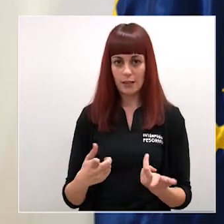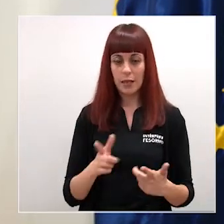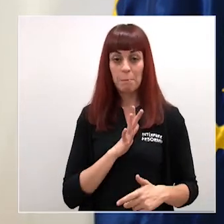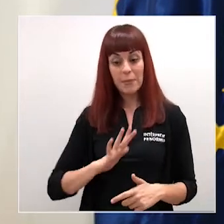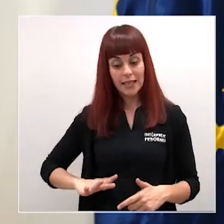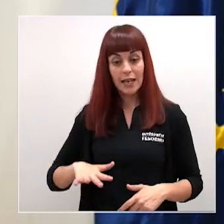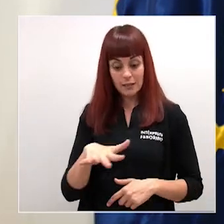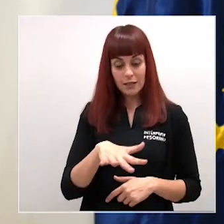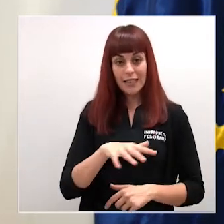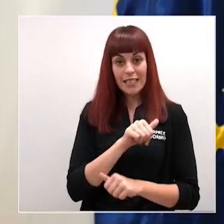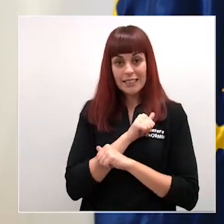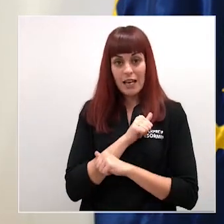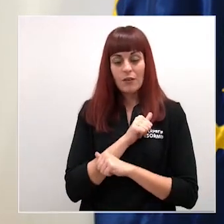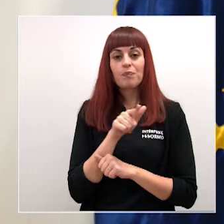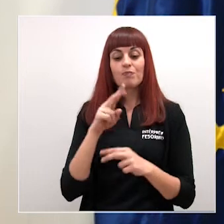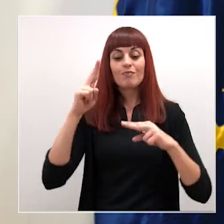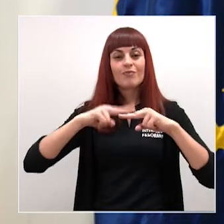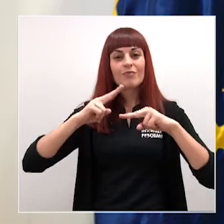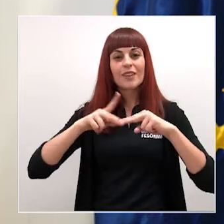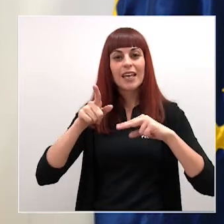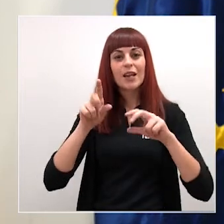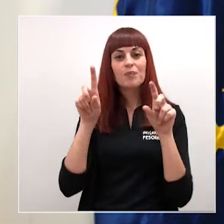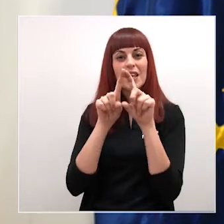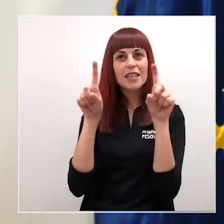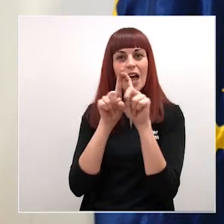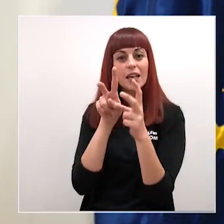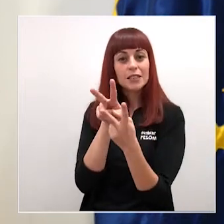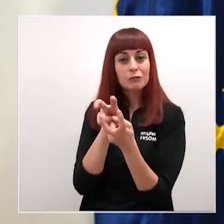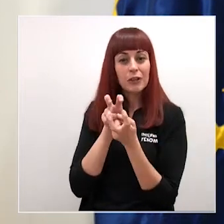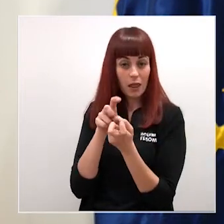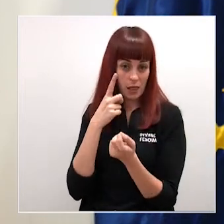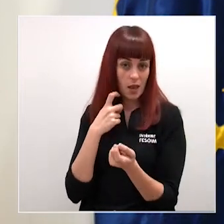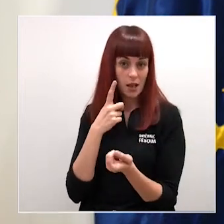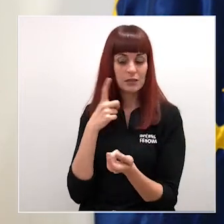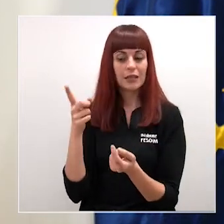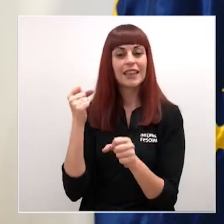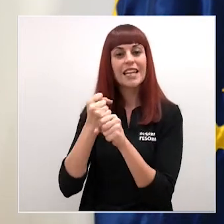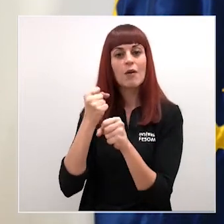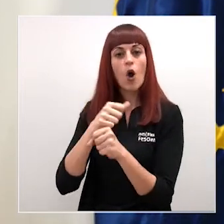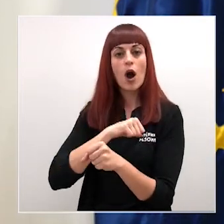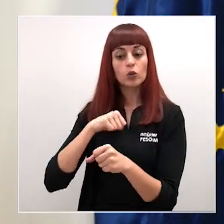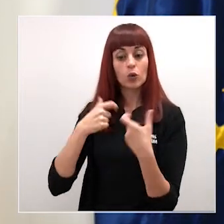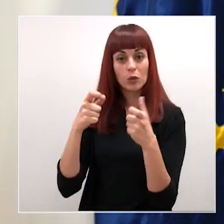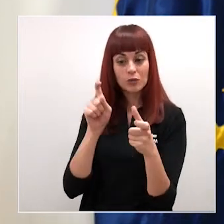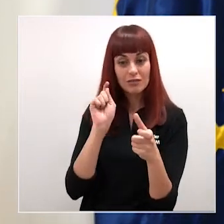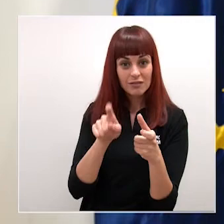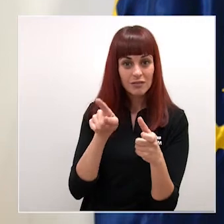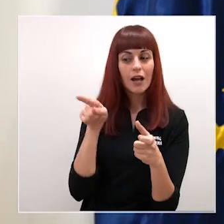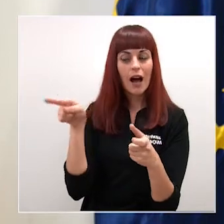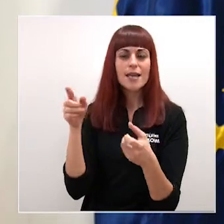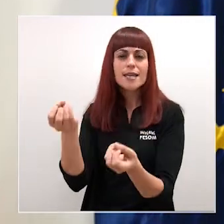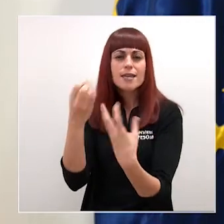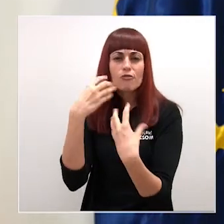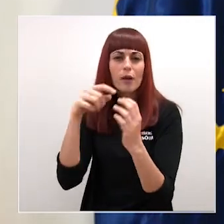SEF en el enlace de entidades financieras en el apartado de la Dirección General de Economía Social y Trabajo Autónomo tienen los autónomos toda esta